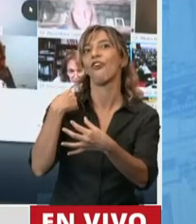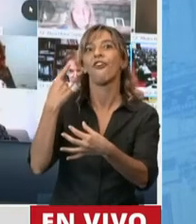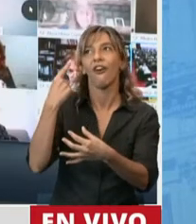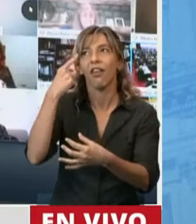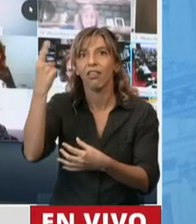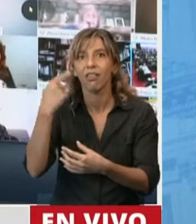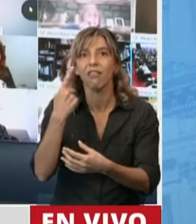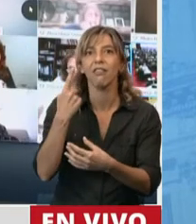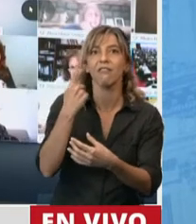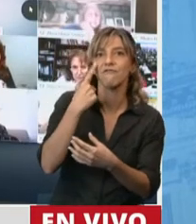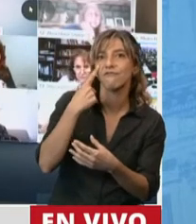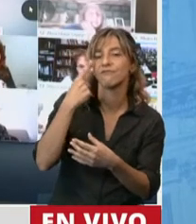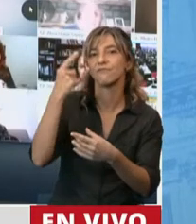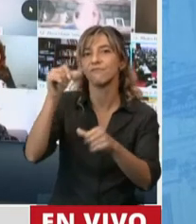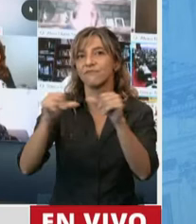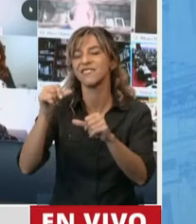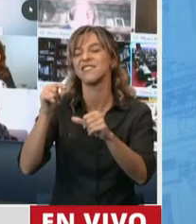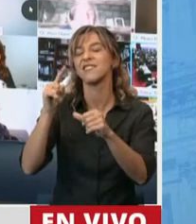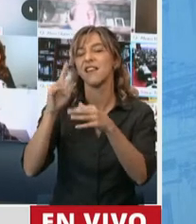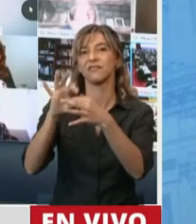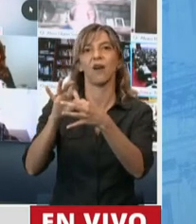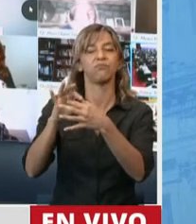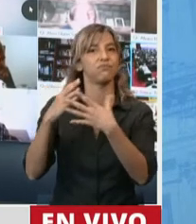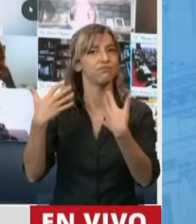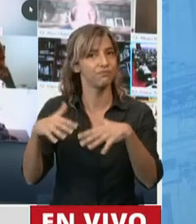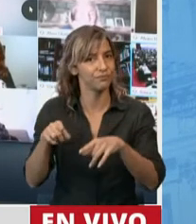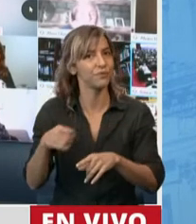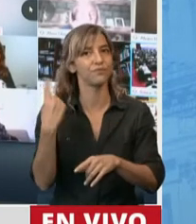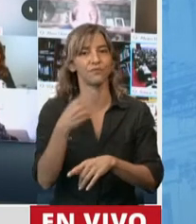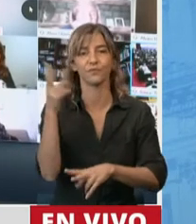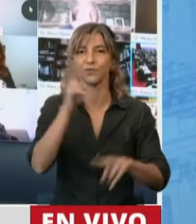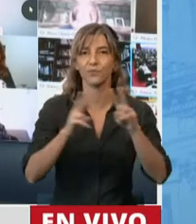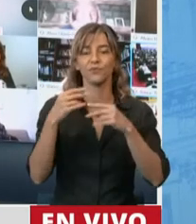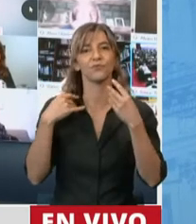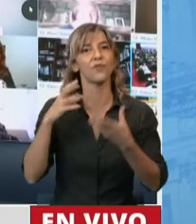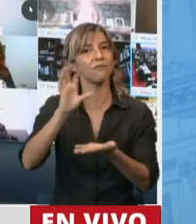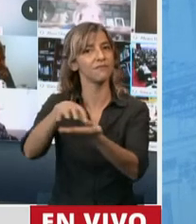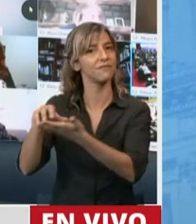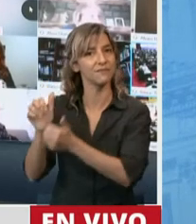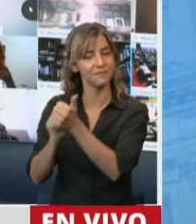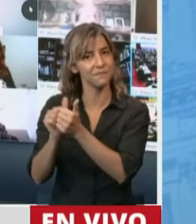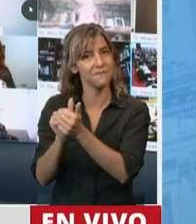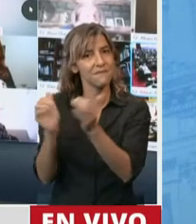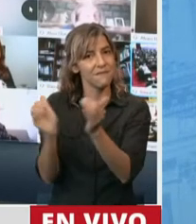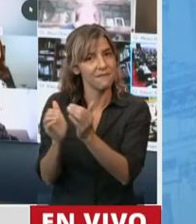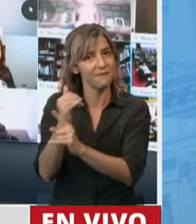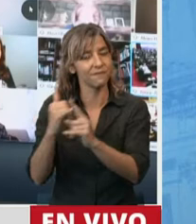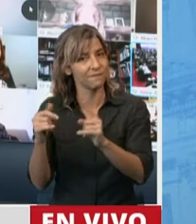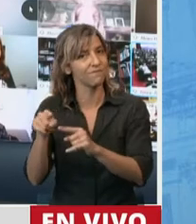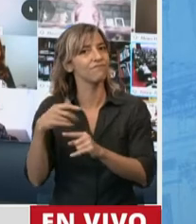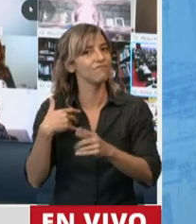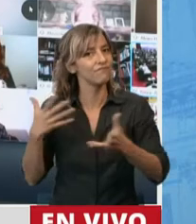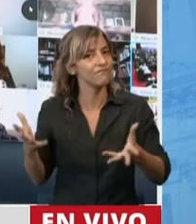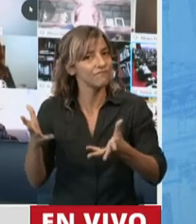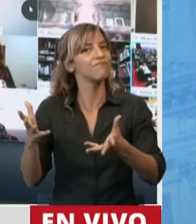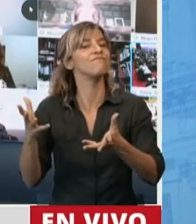régimen más equitativo, que busca incluir a la micro, a la pequeña y a la mediana empresa. Pero esta ley tiene